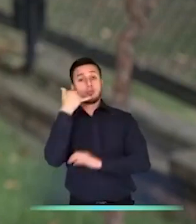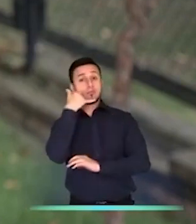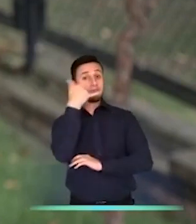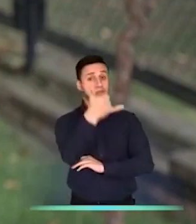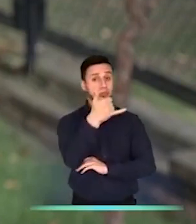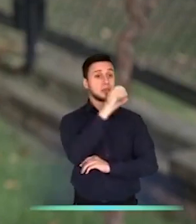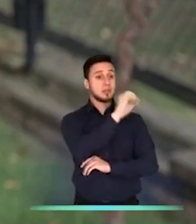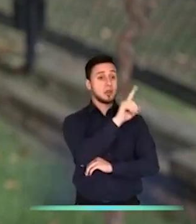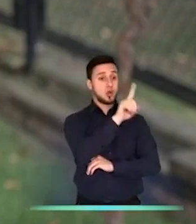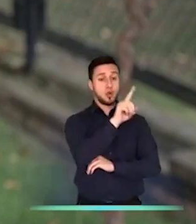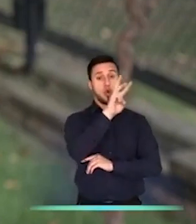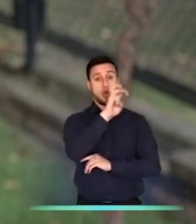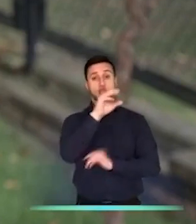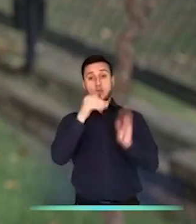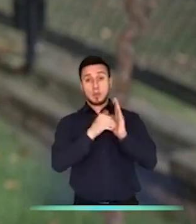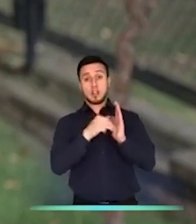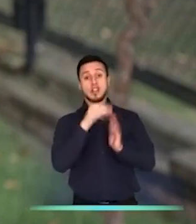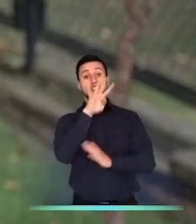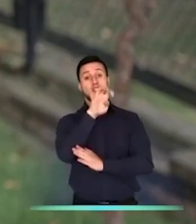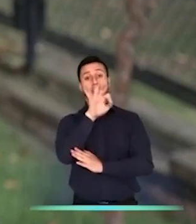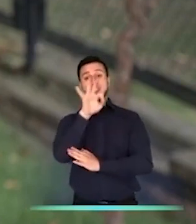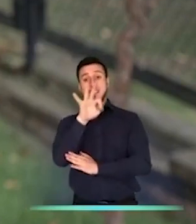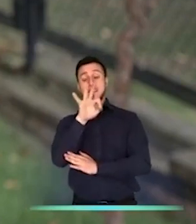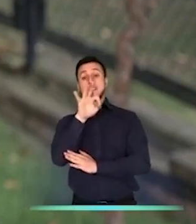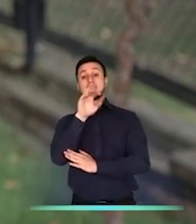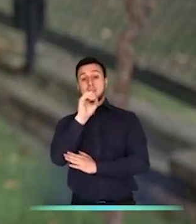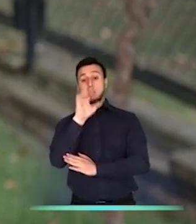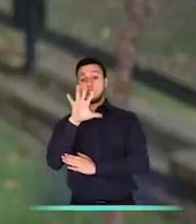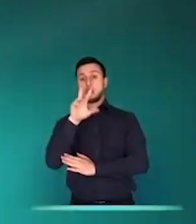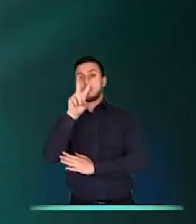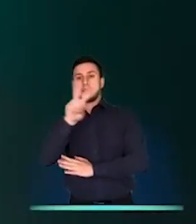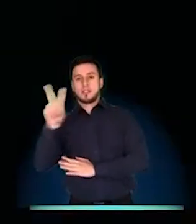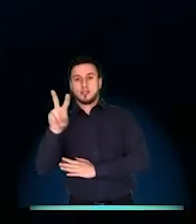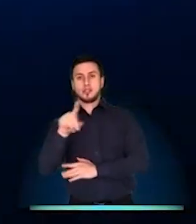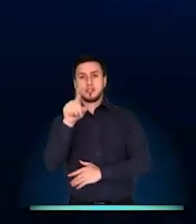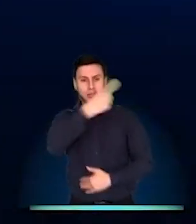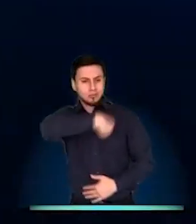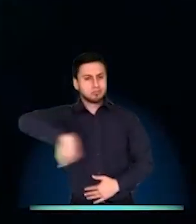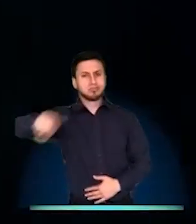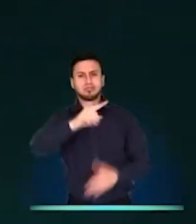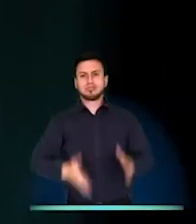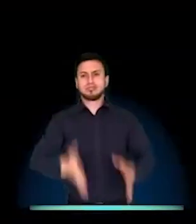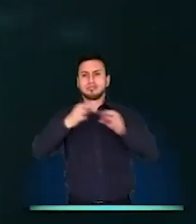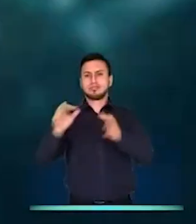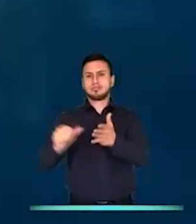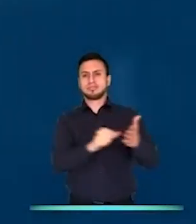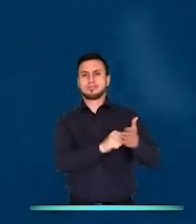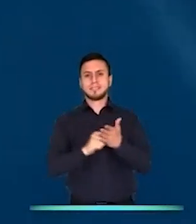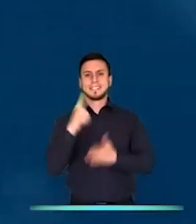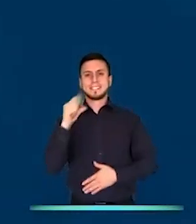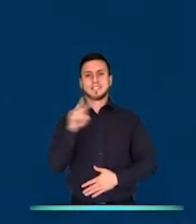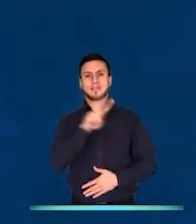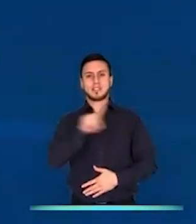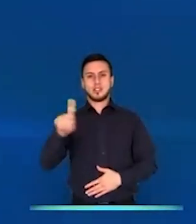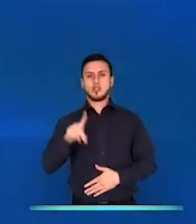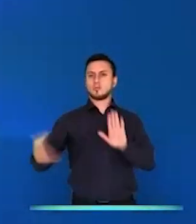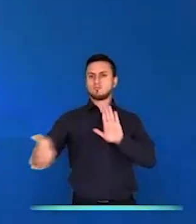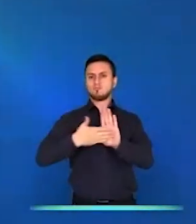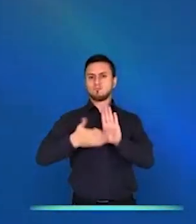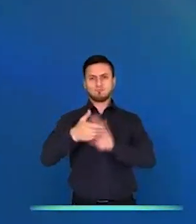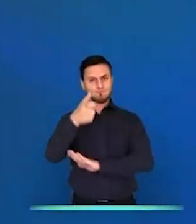018000 930522. Somos la registraduría del siglo XXI,